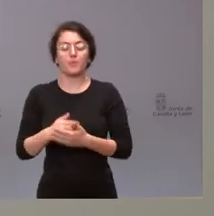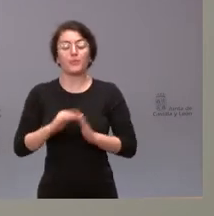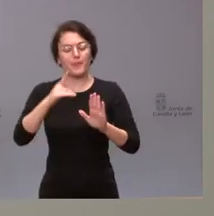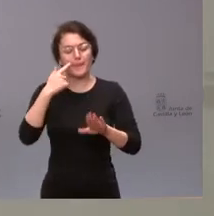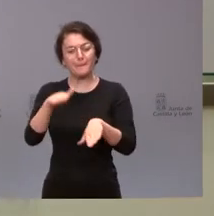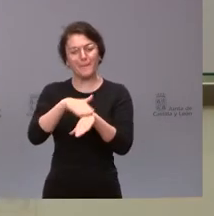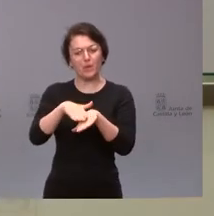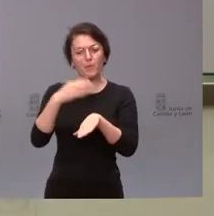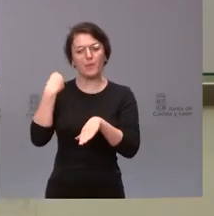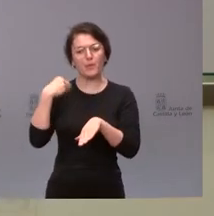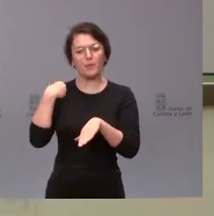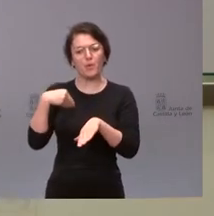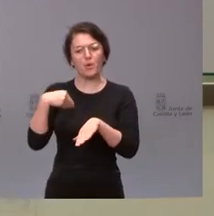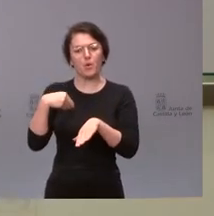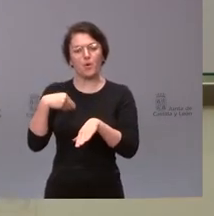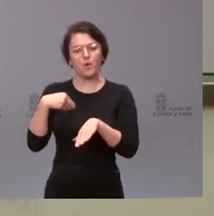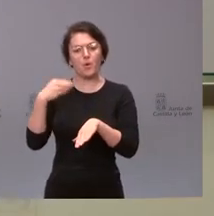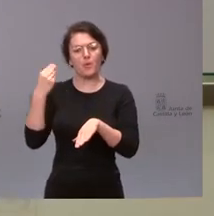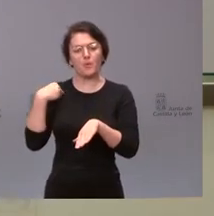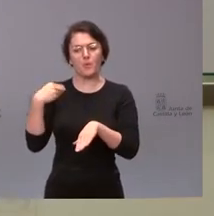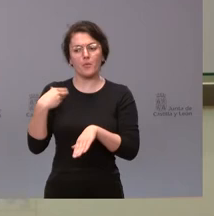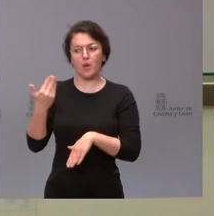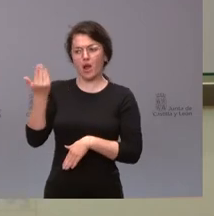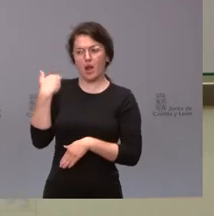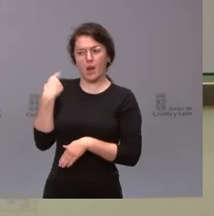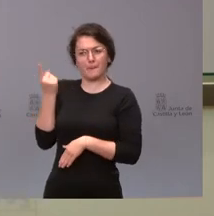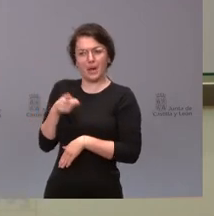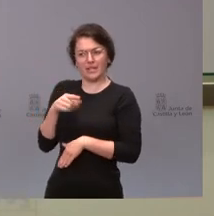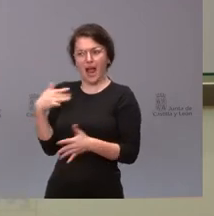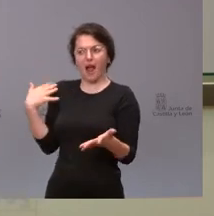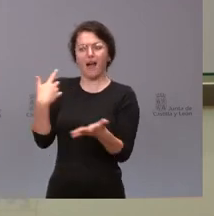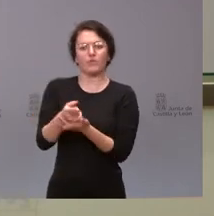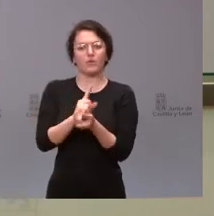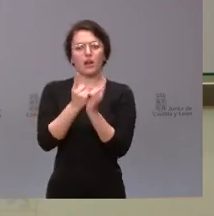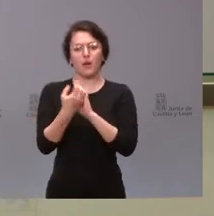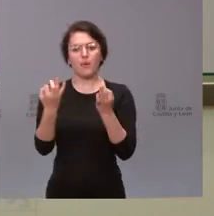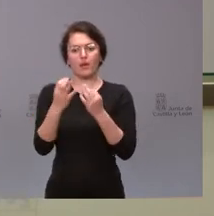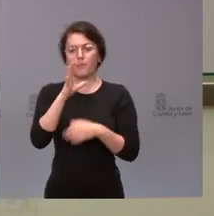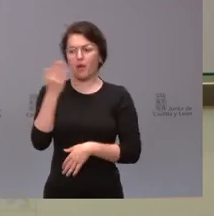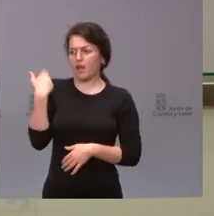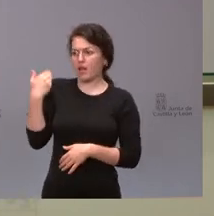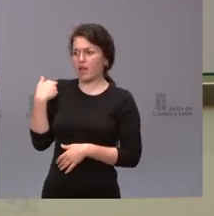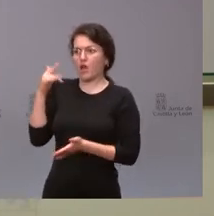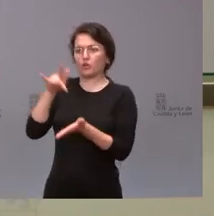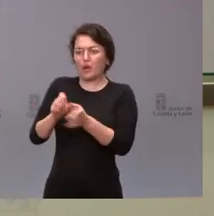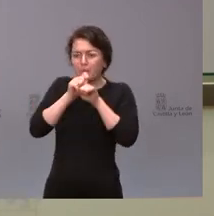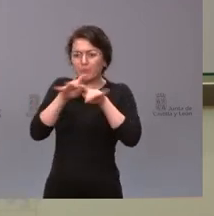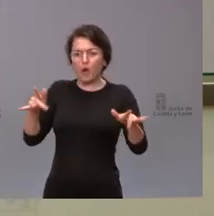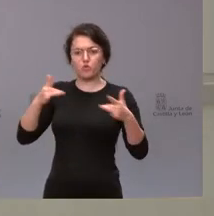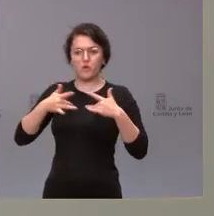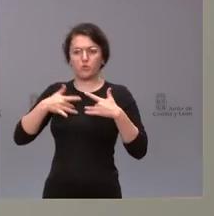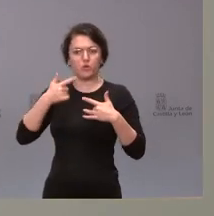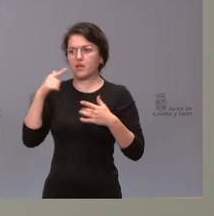¿Y ha cambiado respecto a hace unos meses? Cuando ha habido brotes de tuberculosis no se ha aplicado este mismo protocolo.